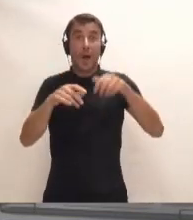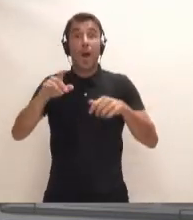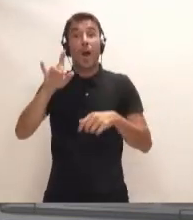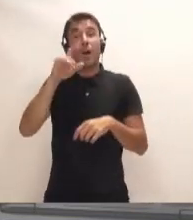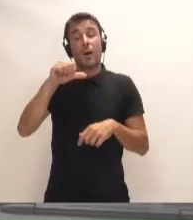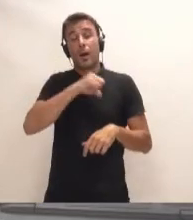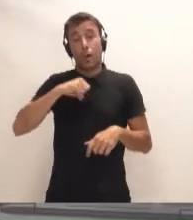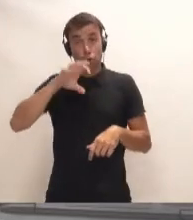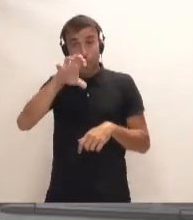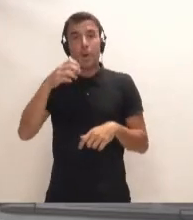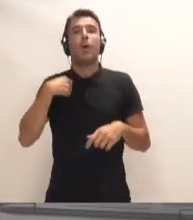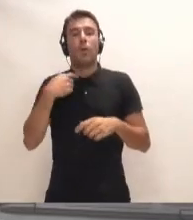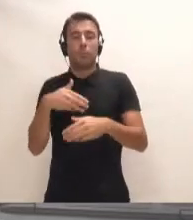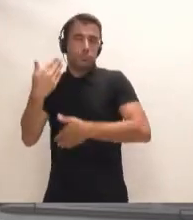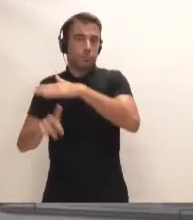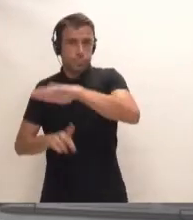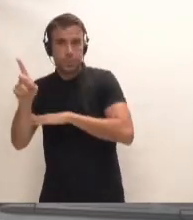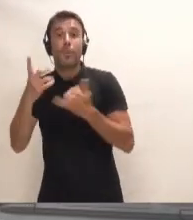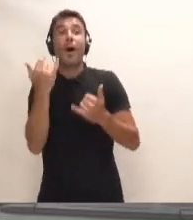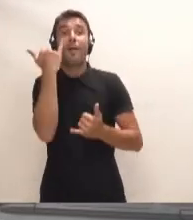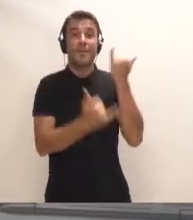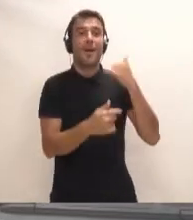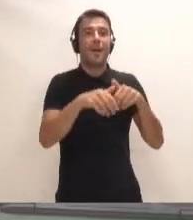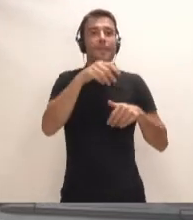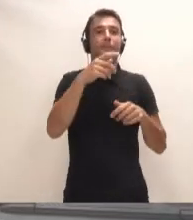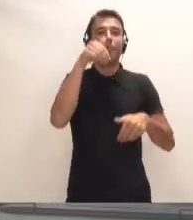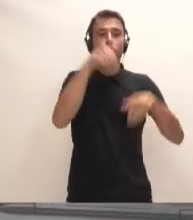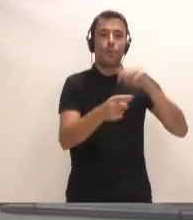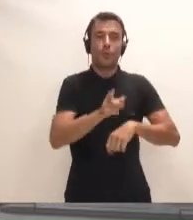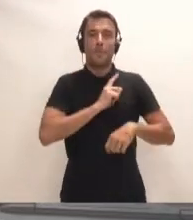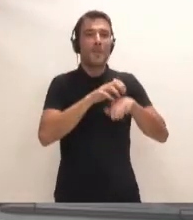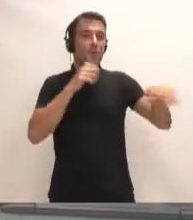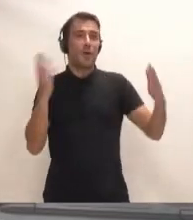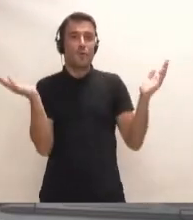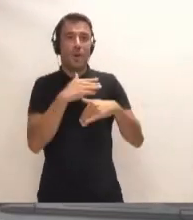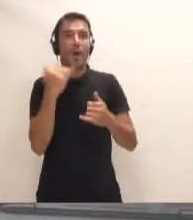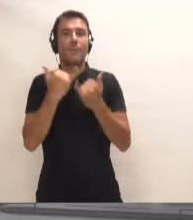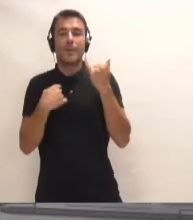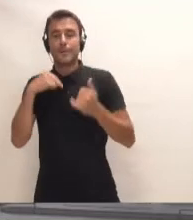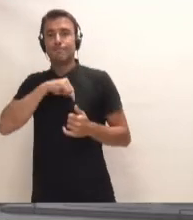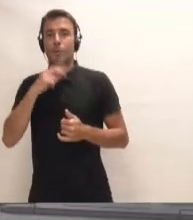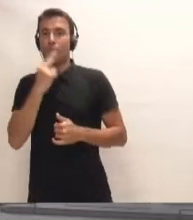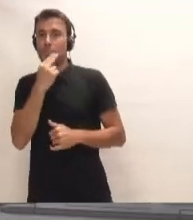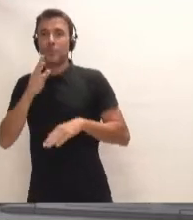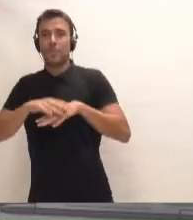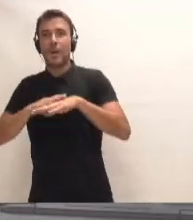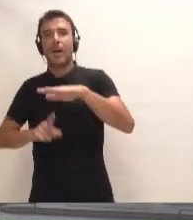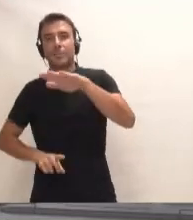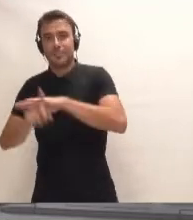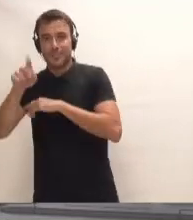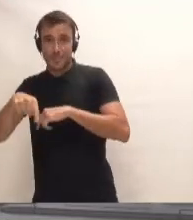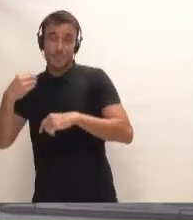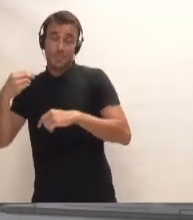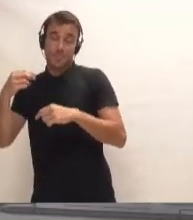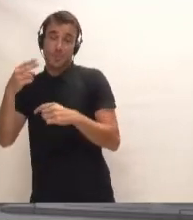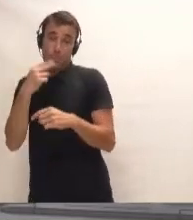que, como no fue el partido más votado, no se sintió comprometido para llevar a cabo este compromiso político, porque lo cierto es